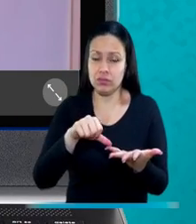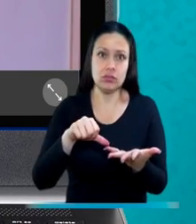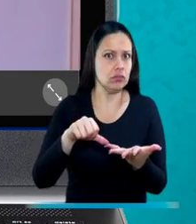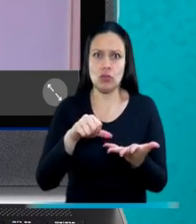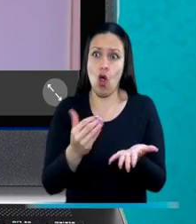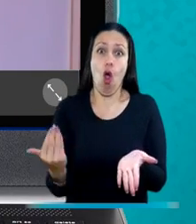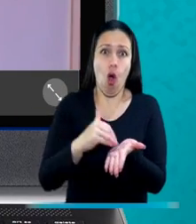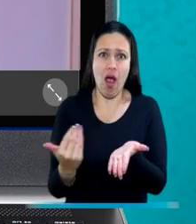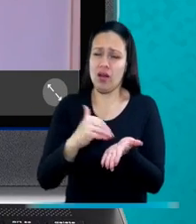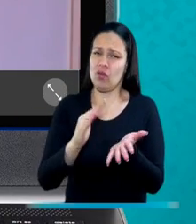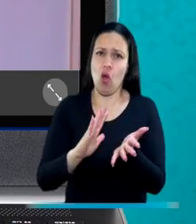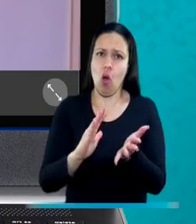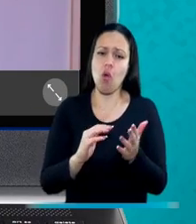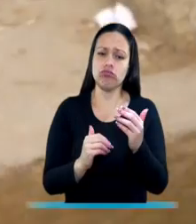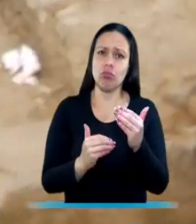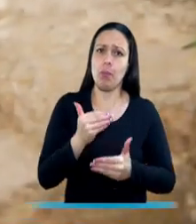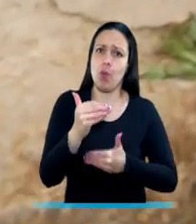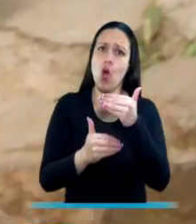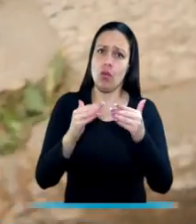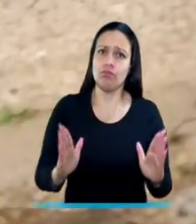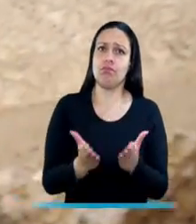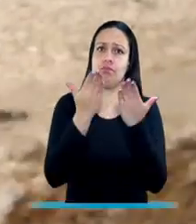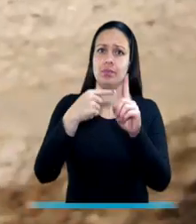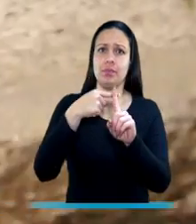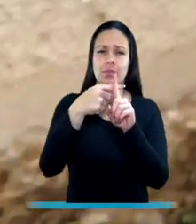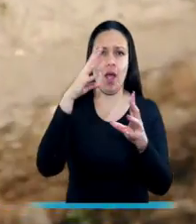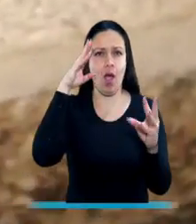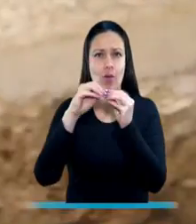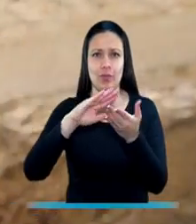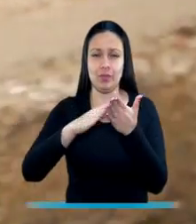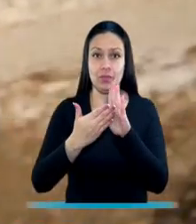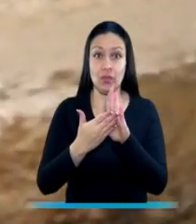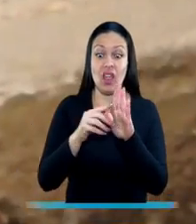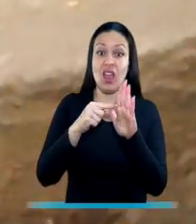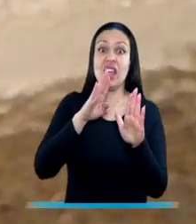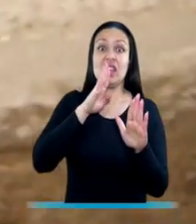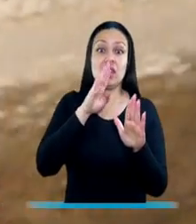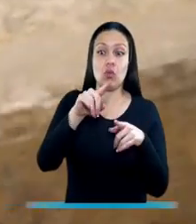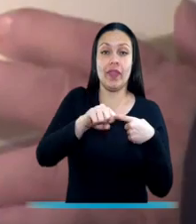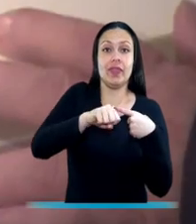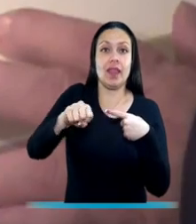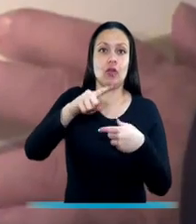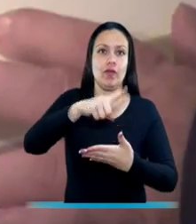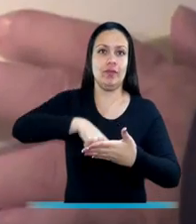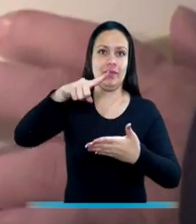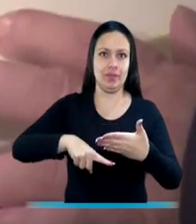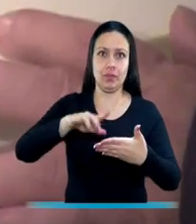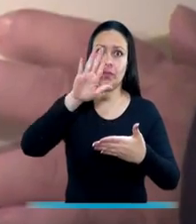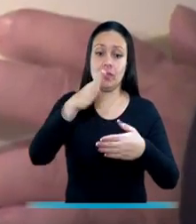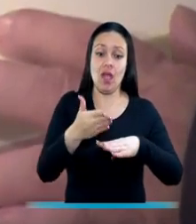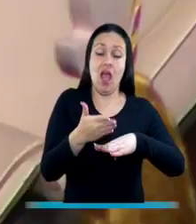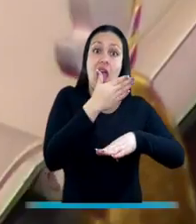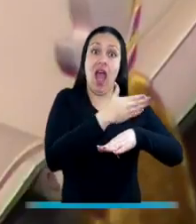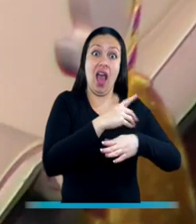sentar las bases para la construcción de paz. Y ante todo implica garantizar los derechos de las víctimas. Antes de la firma del Acuerdo Final en el